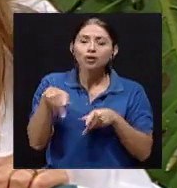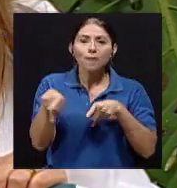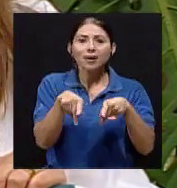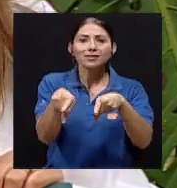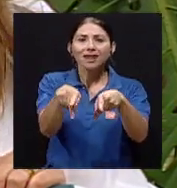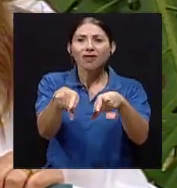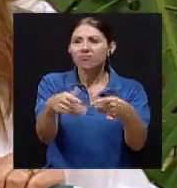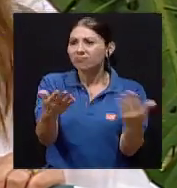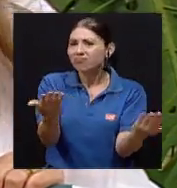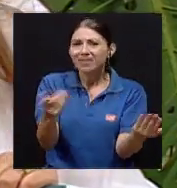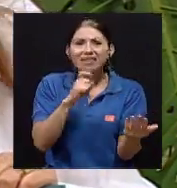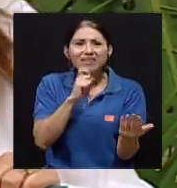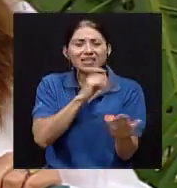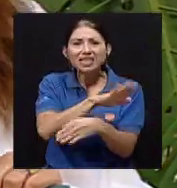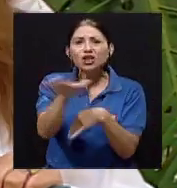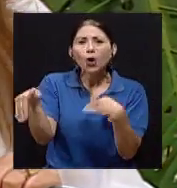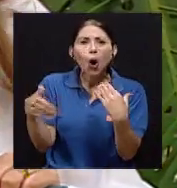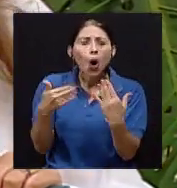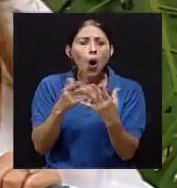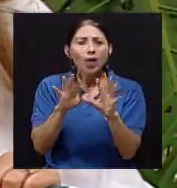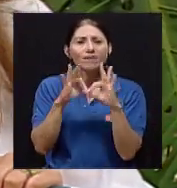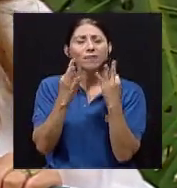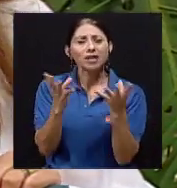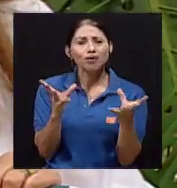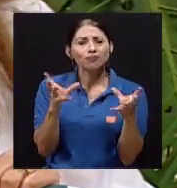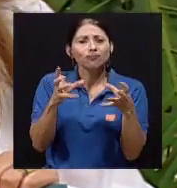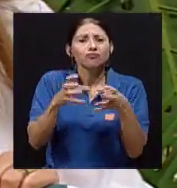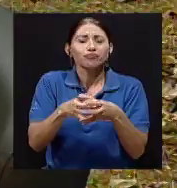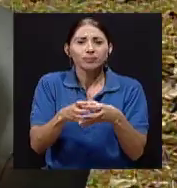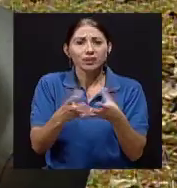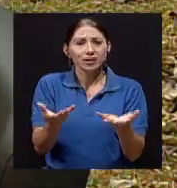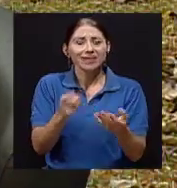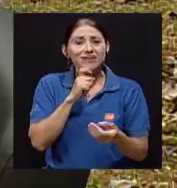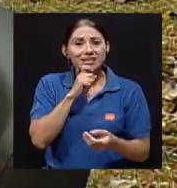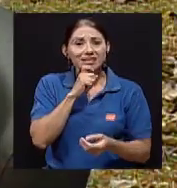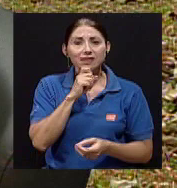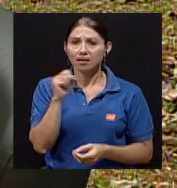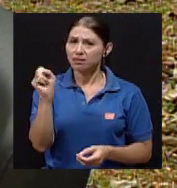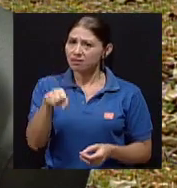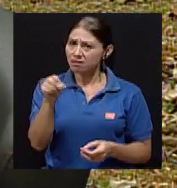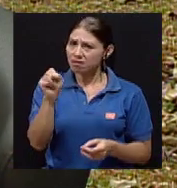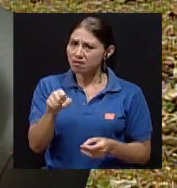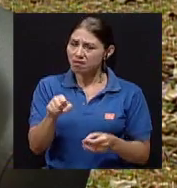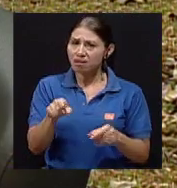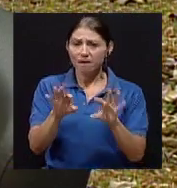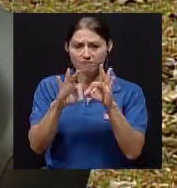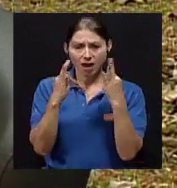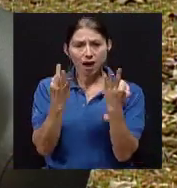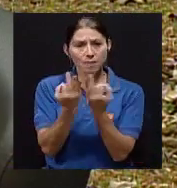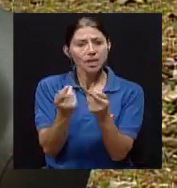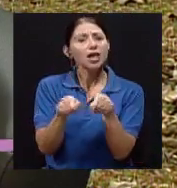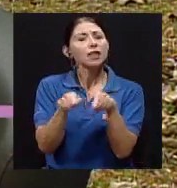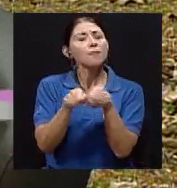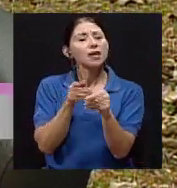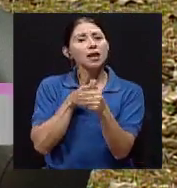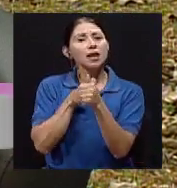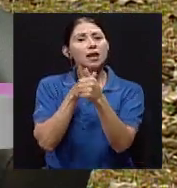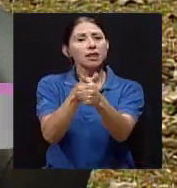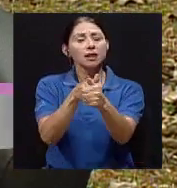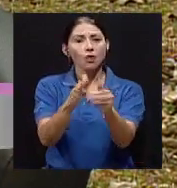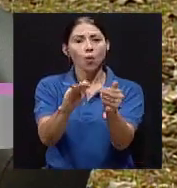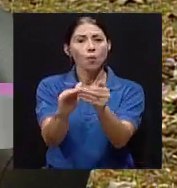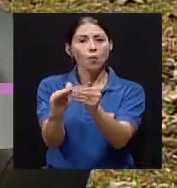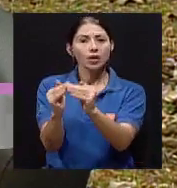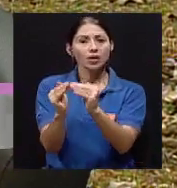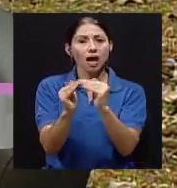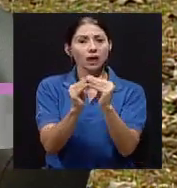integra todo, ¿verdad? Abuelitos, nietos, primos, qué difícil ingeniarse. Sí, y en familia y también convertirse en líder comunitario. La verdad es que cualquiera